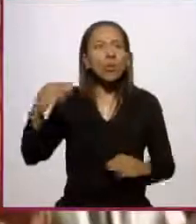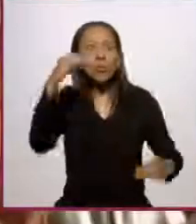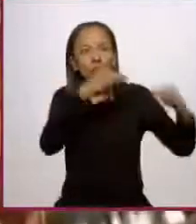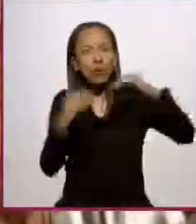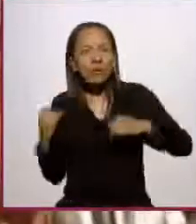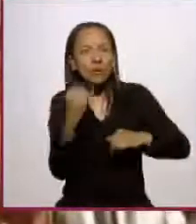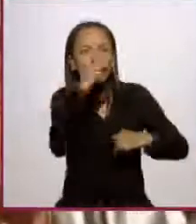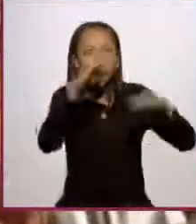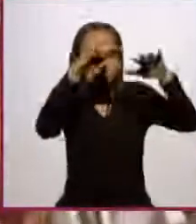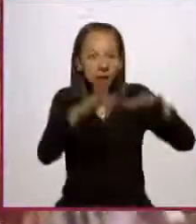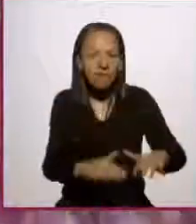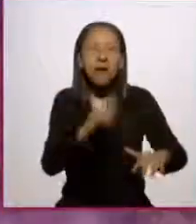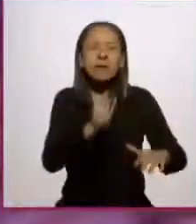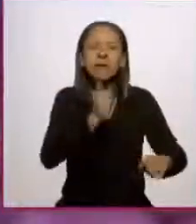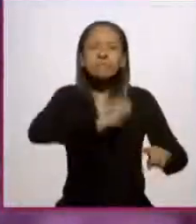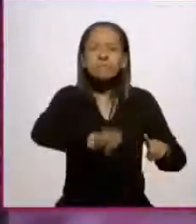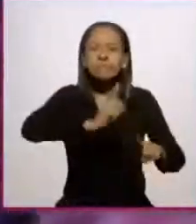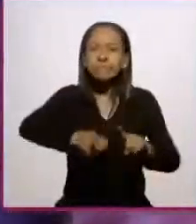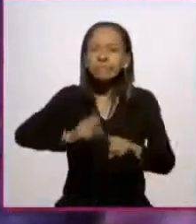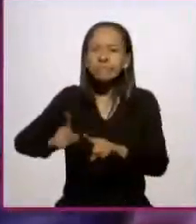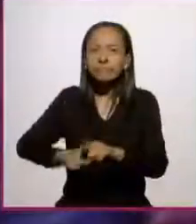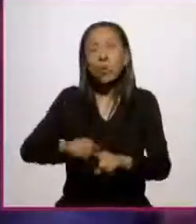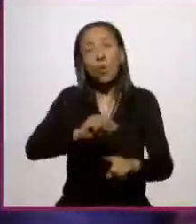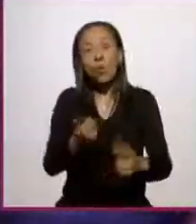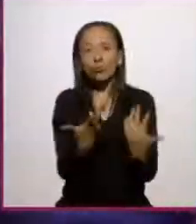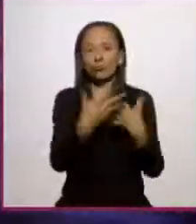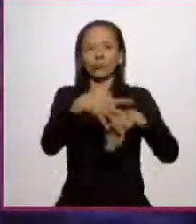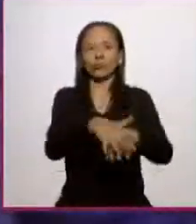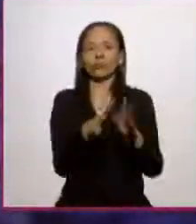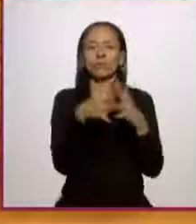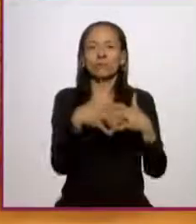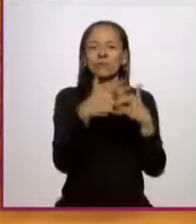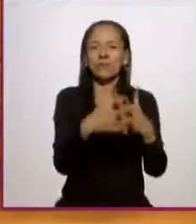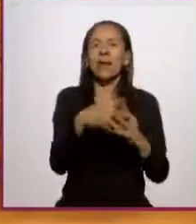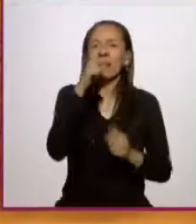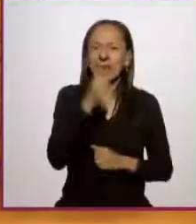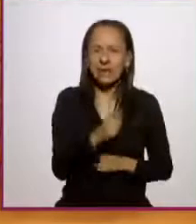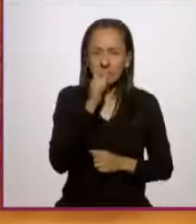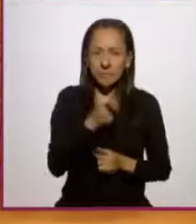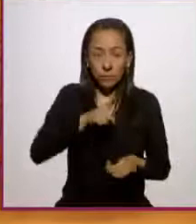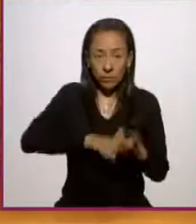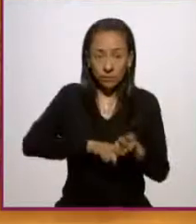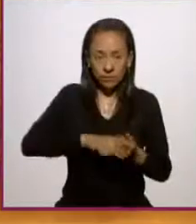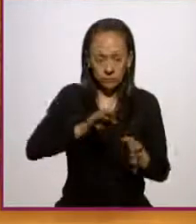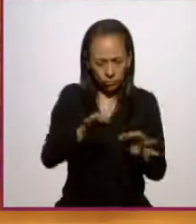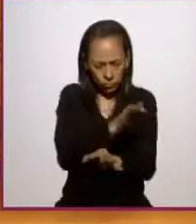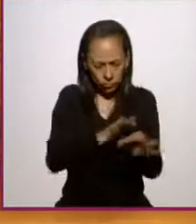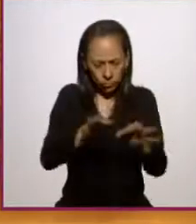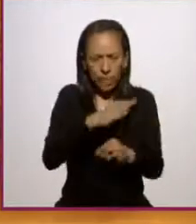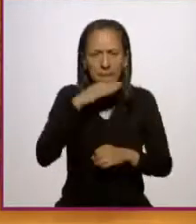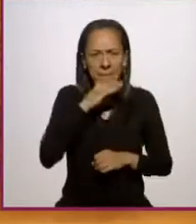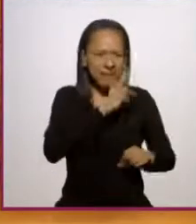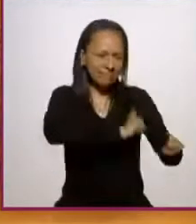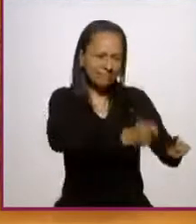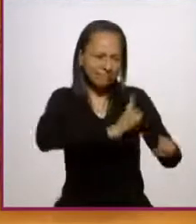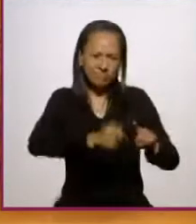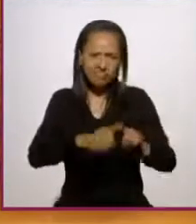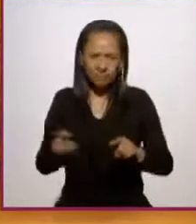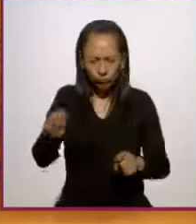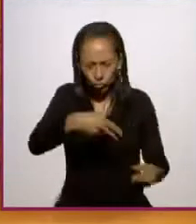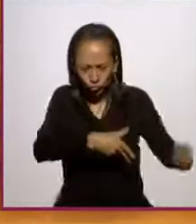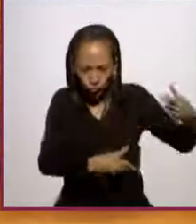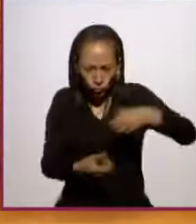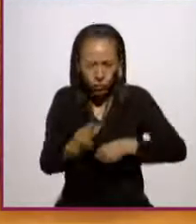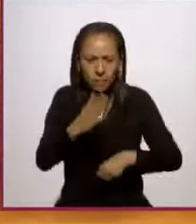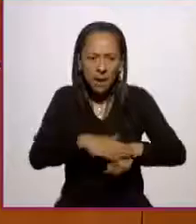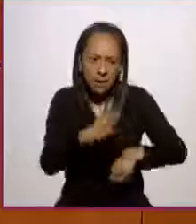diversificación, mientras que el maíz híbrido consiste en la combinación de células de maíz de diferentes razas para buscar